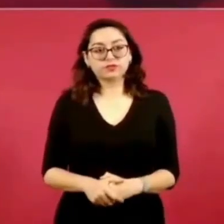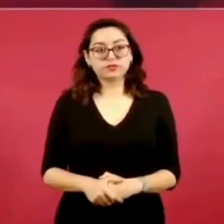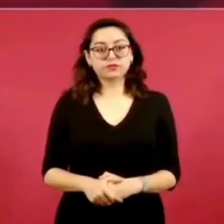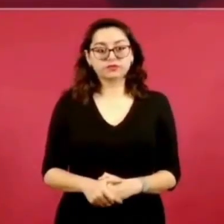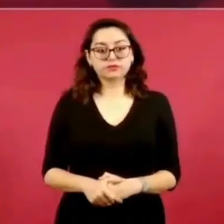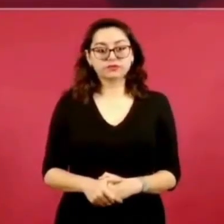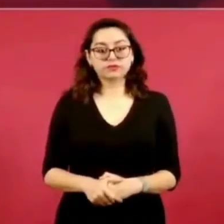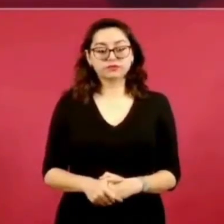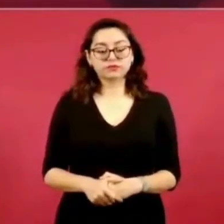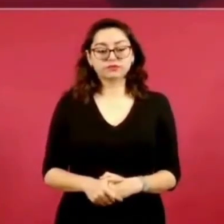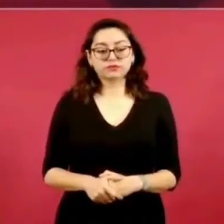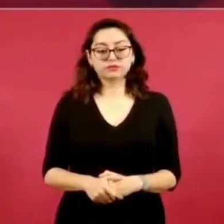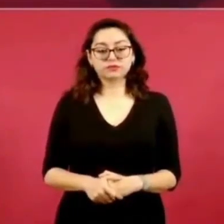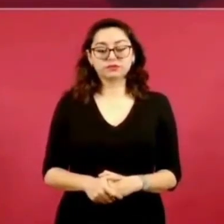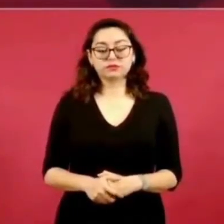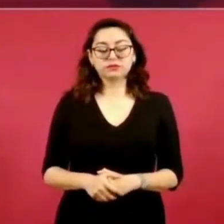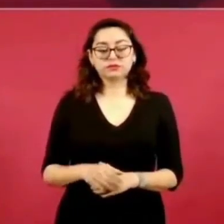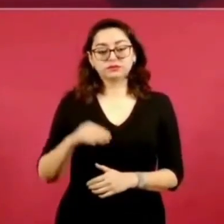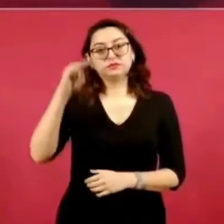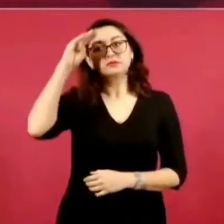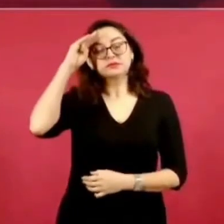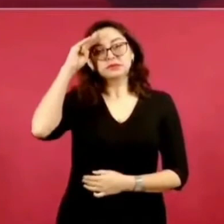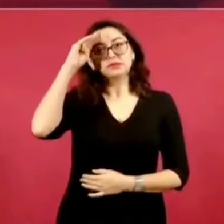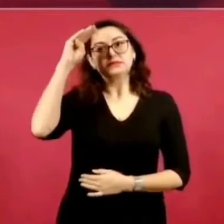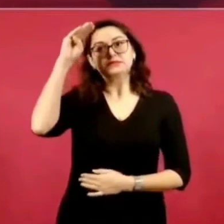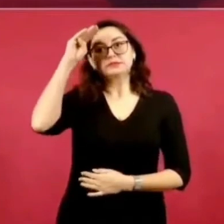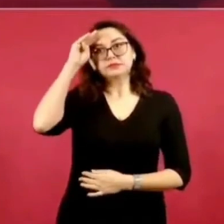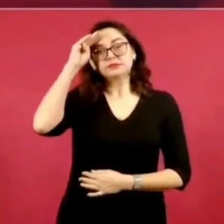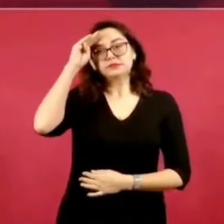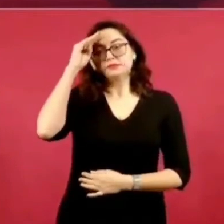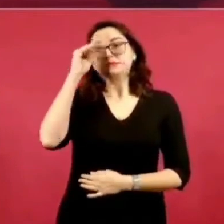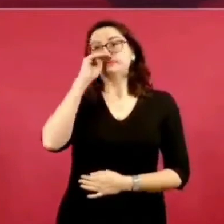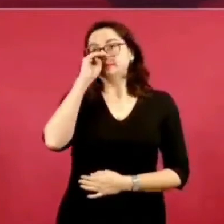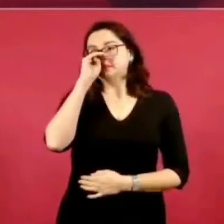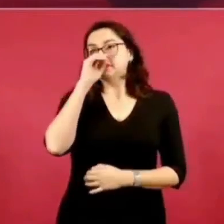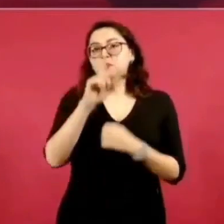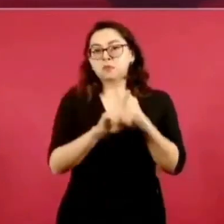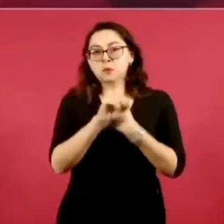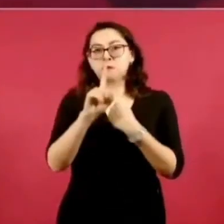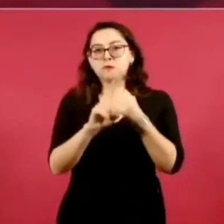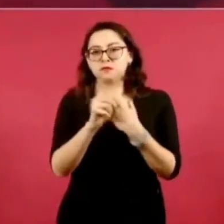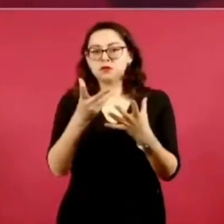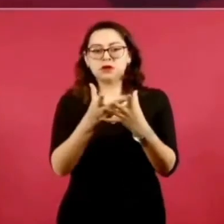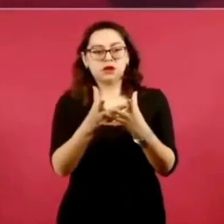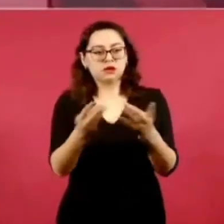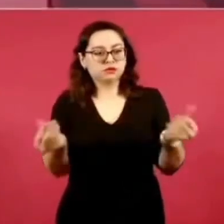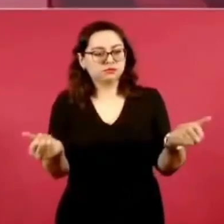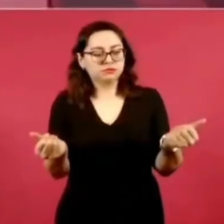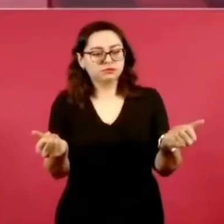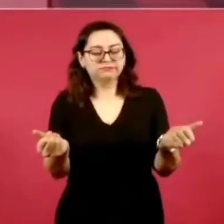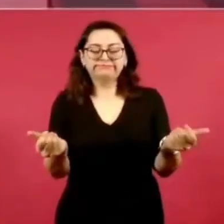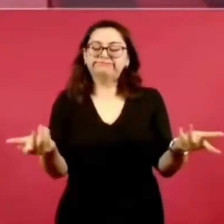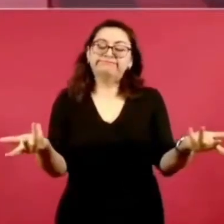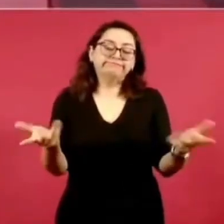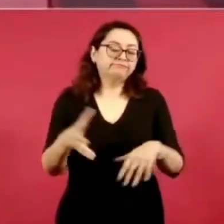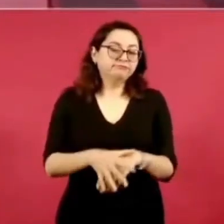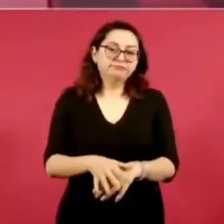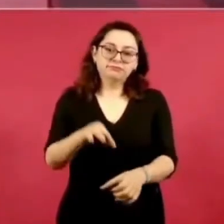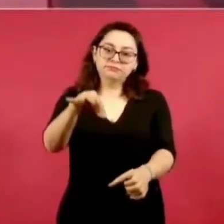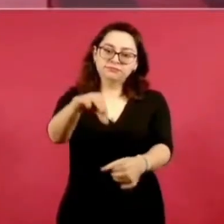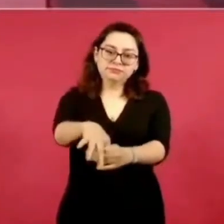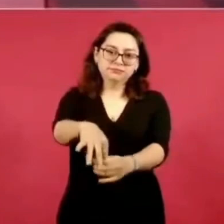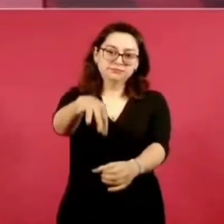se debe de buscar, pues con la elección